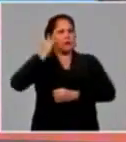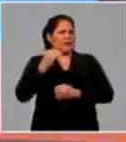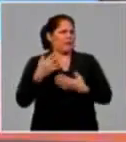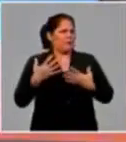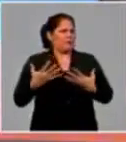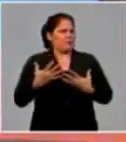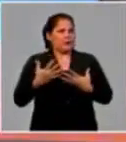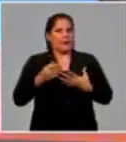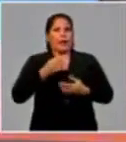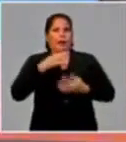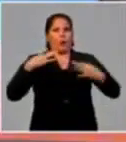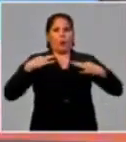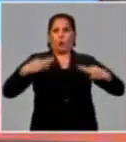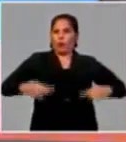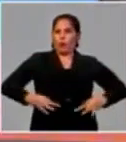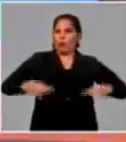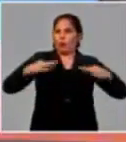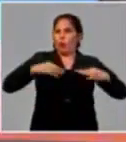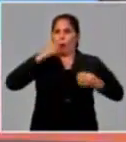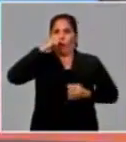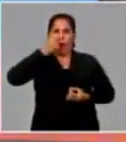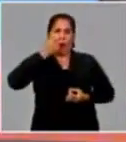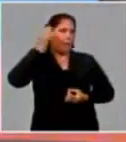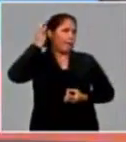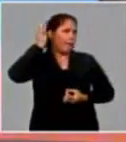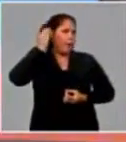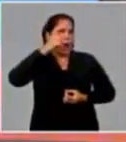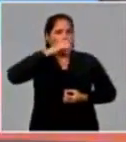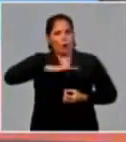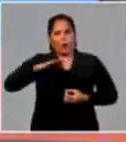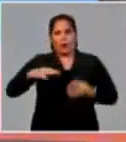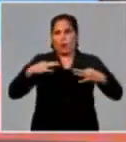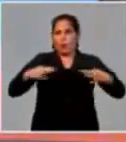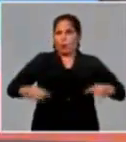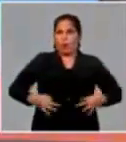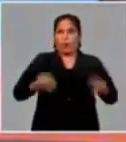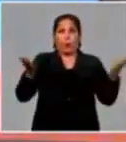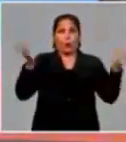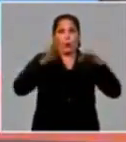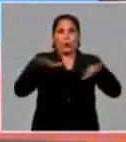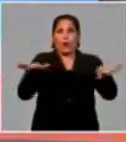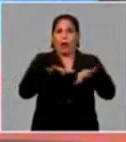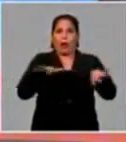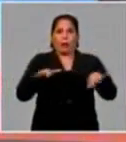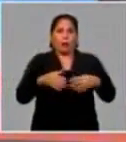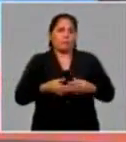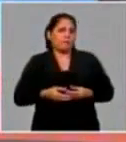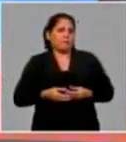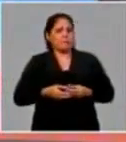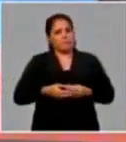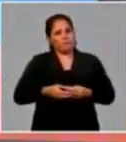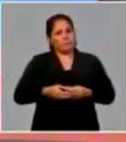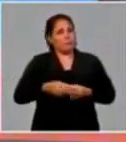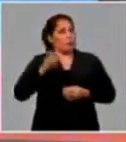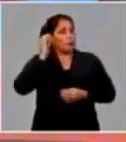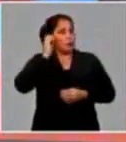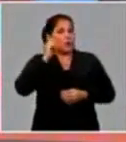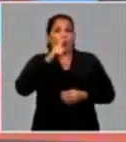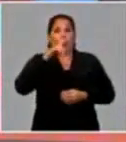pasa con las prendas de vestir ya sea de hombre, mujer o niños que no aparecen en ninguna línea.